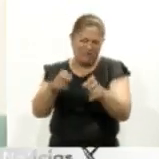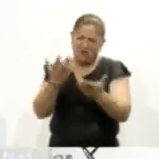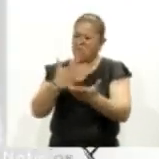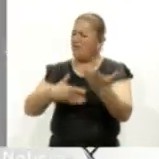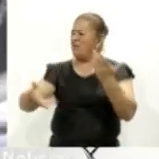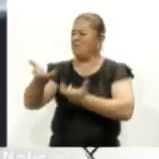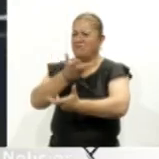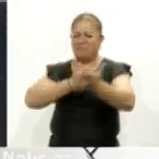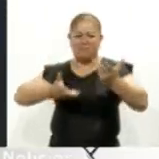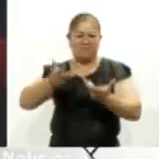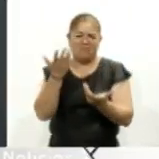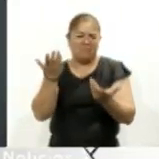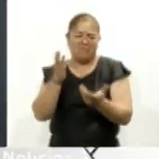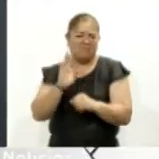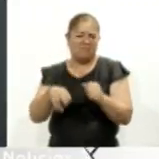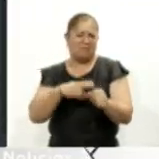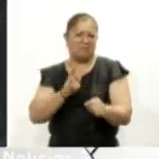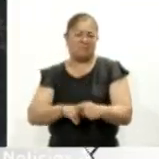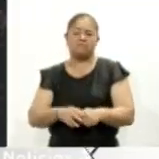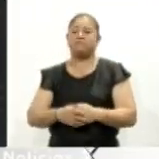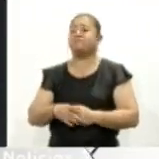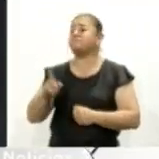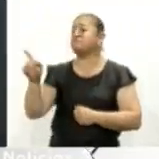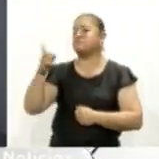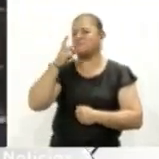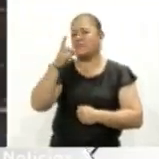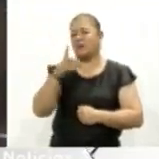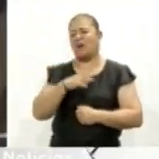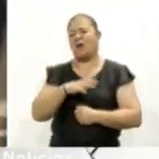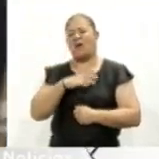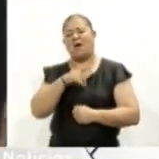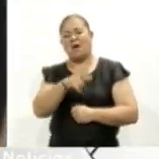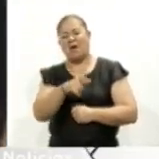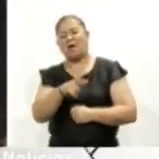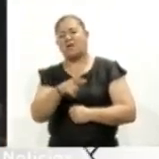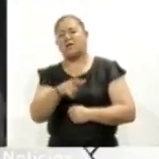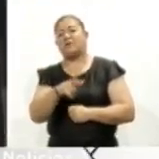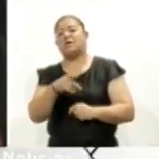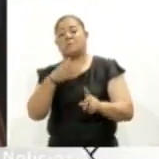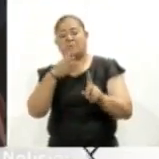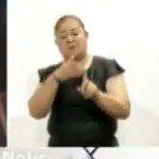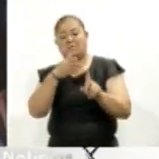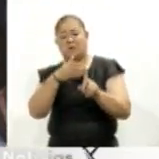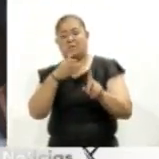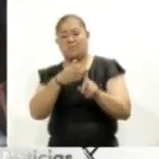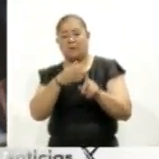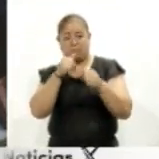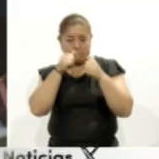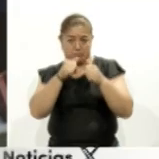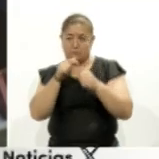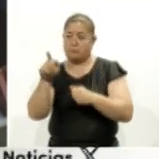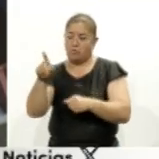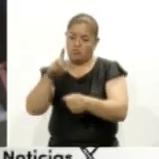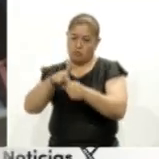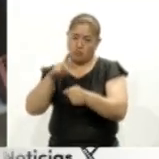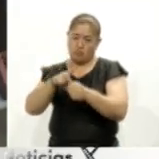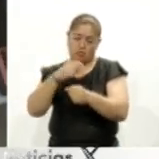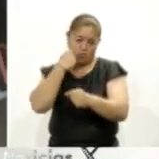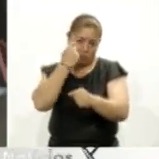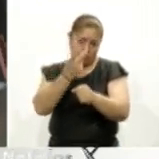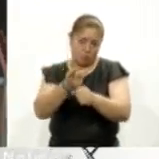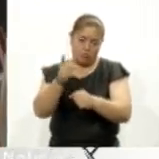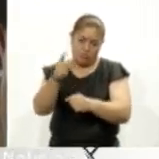ambientes. La especialista explicó que hay retos que atender, por ello invitó a la población a realizar donaciones voluntarias de